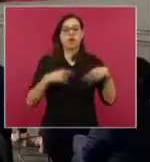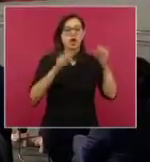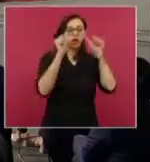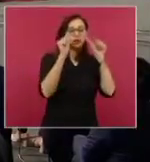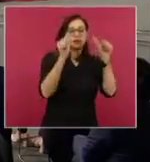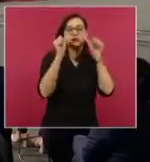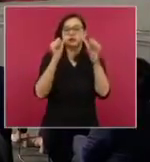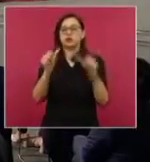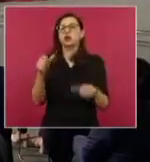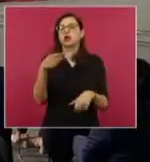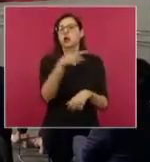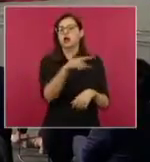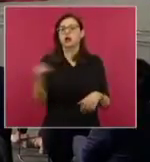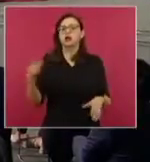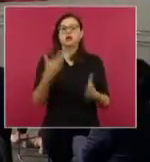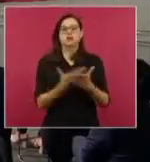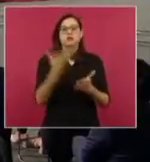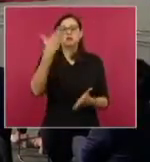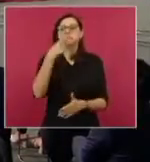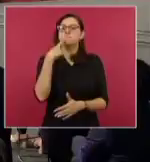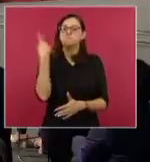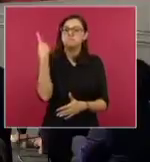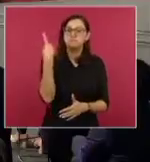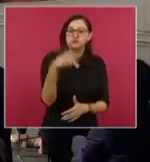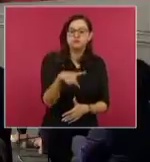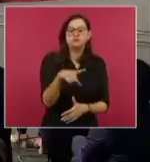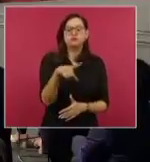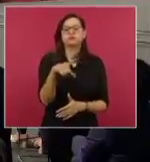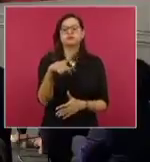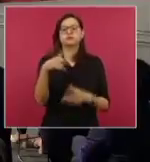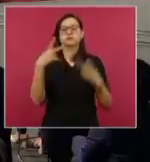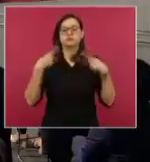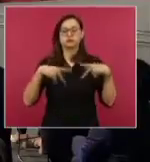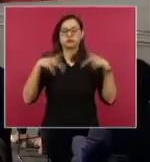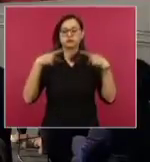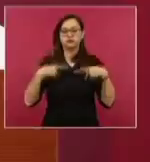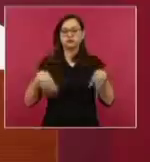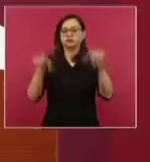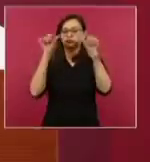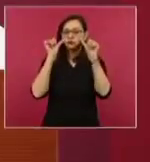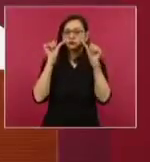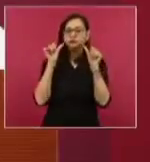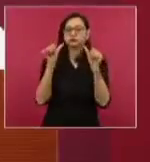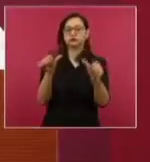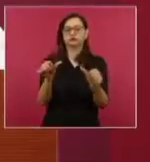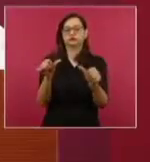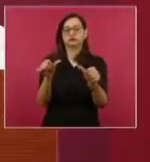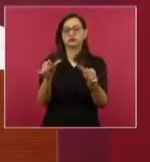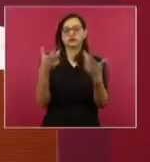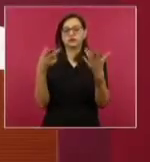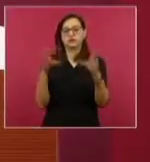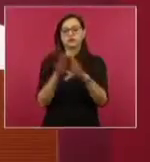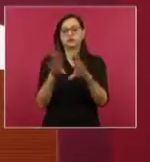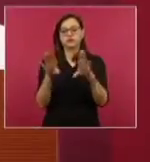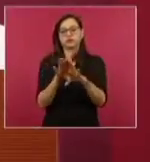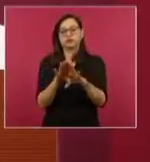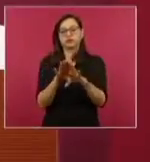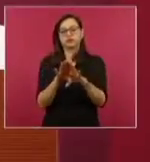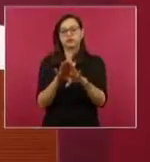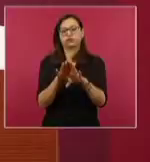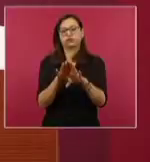las denuncias, para atender a la población desde las mesas de paz